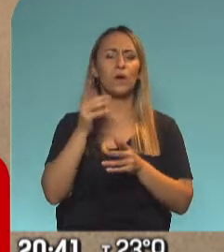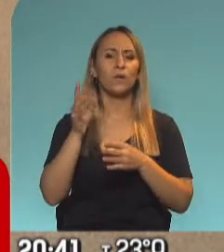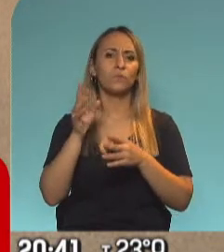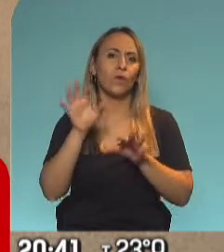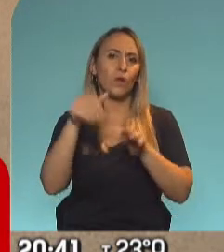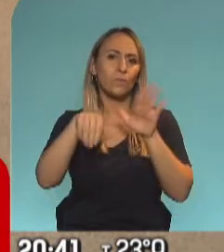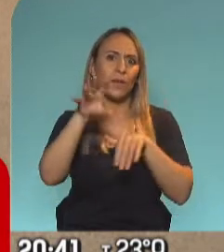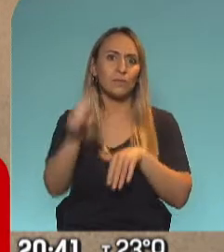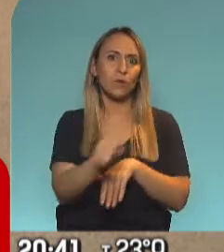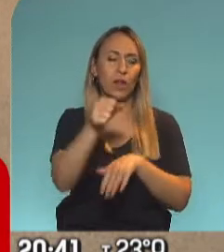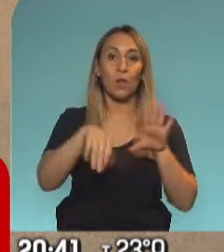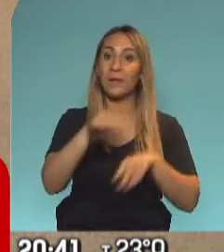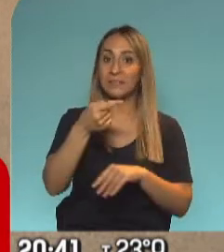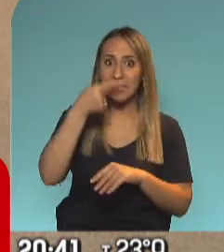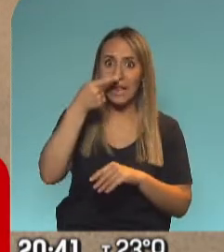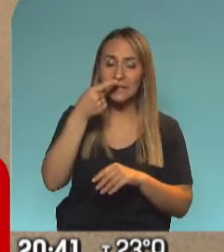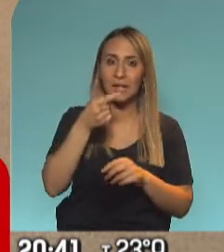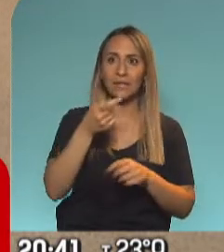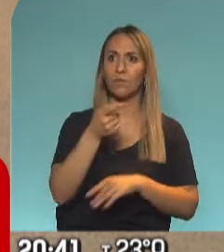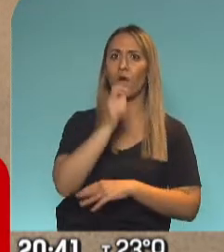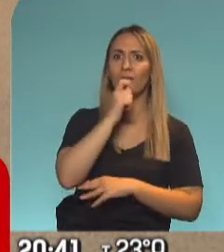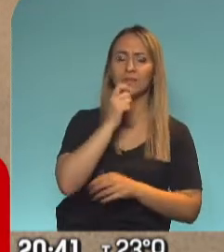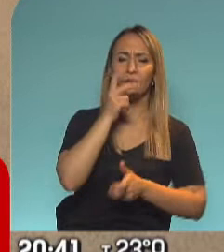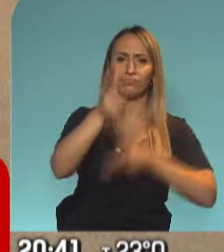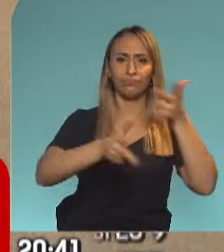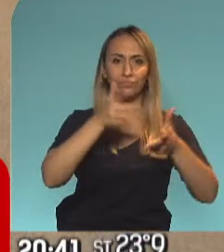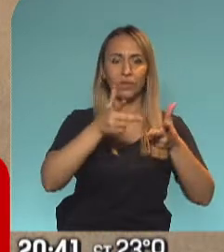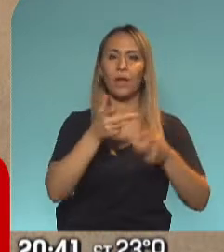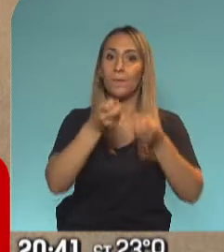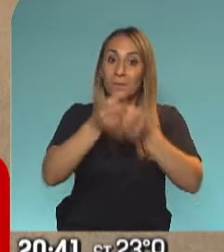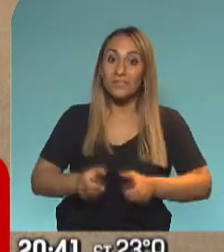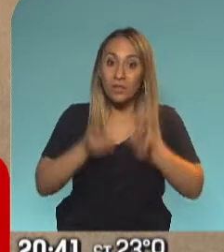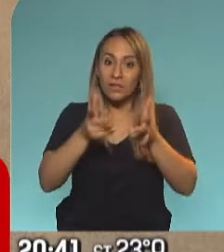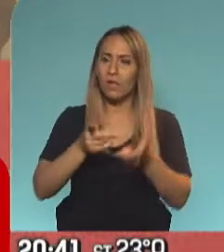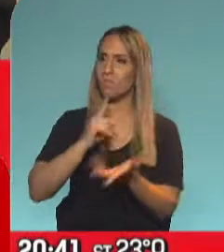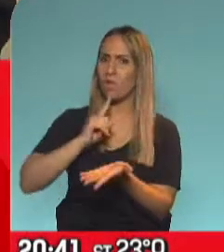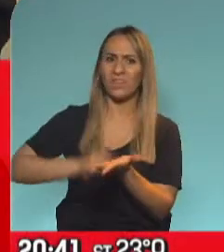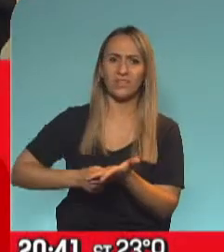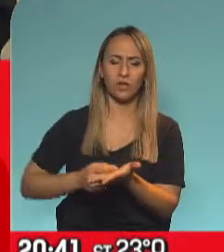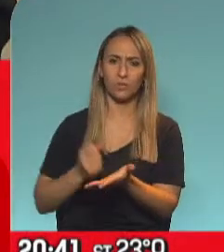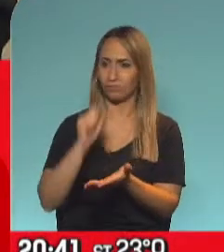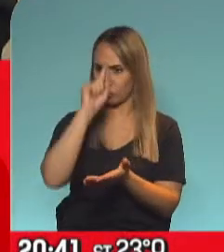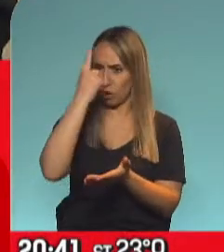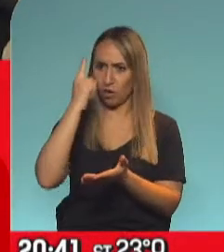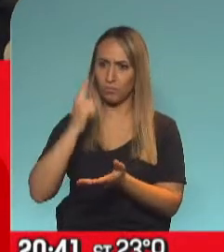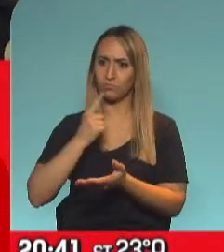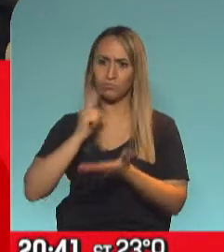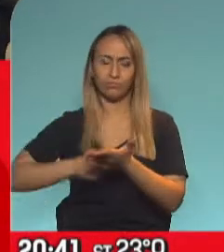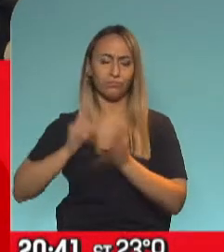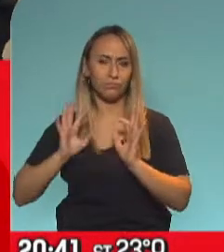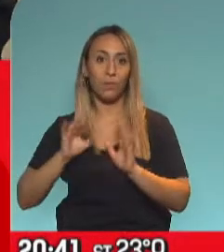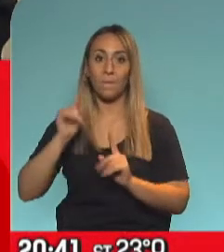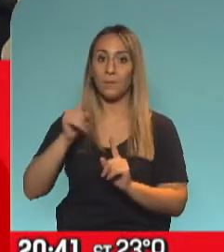lo más interesante que dijo en esta conferencia de prensa. Comenzó diciendo, son decisiones arbitrarias, lo que sucedió hoy a la mañana